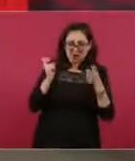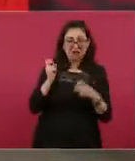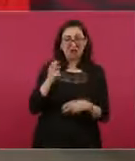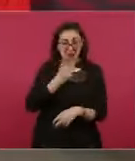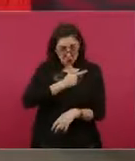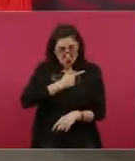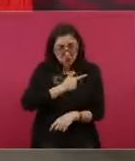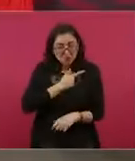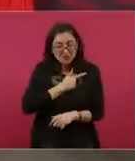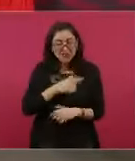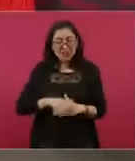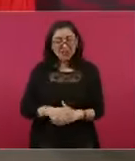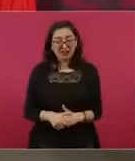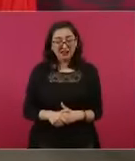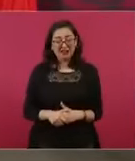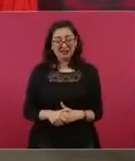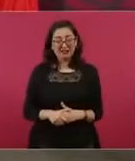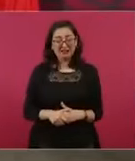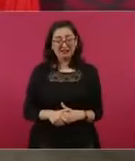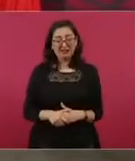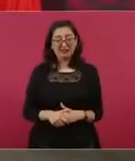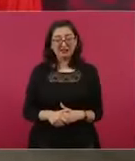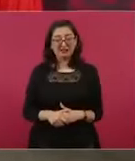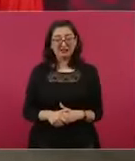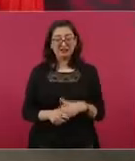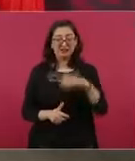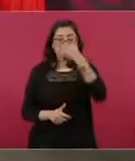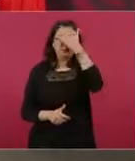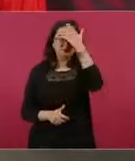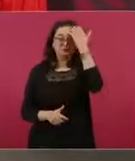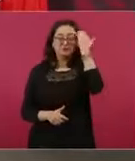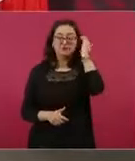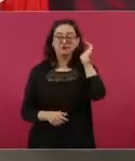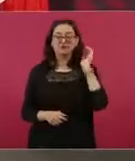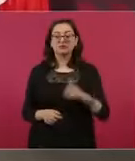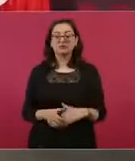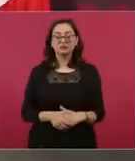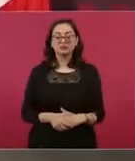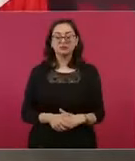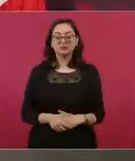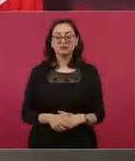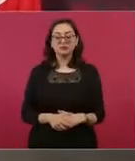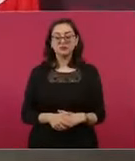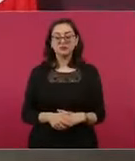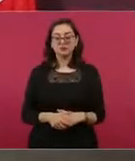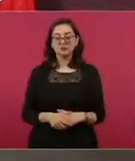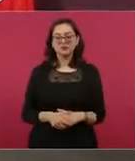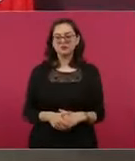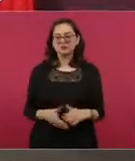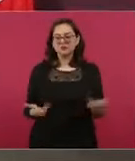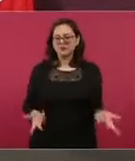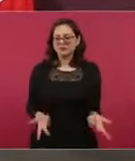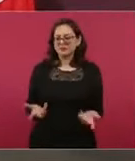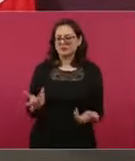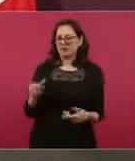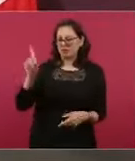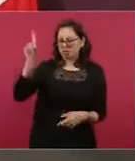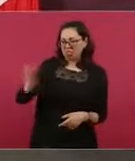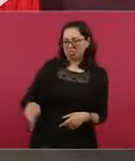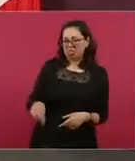¿Qué la gente quiere que los sigan humillando?